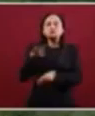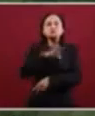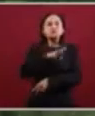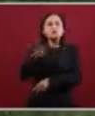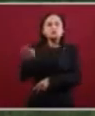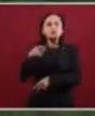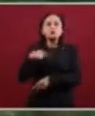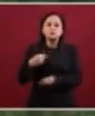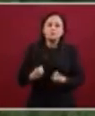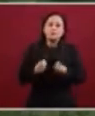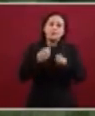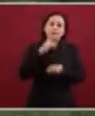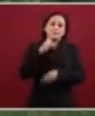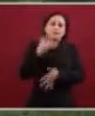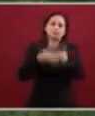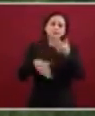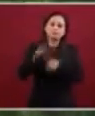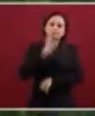nuestra calidad de vida.